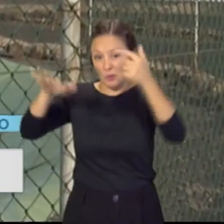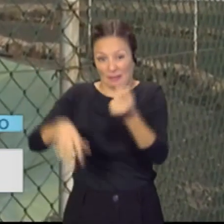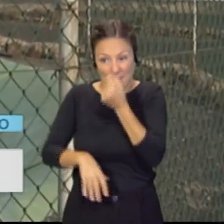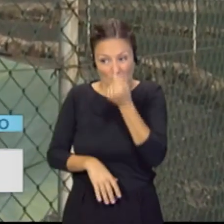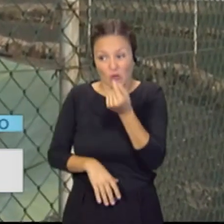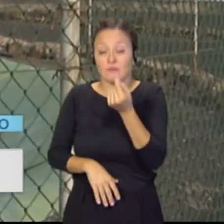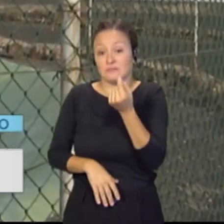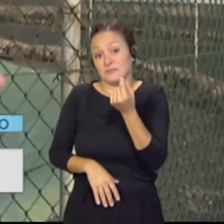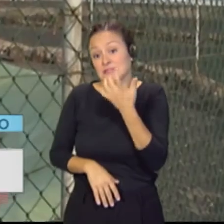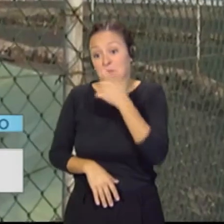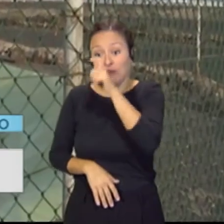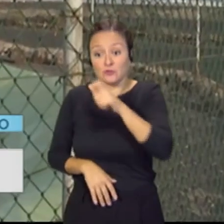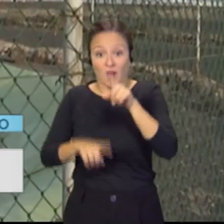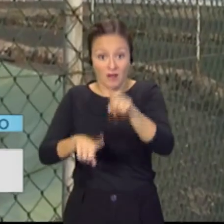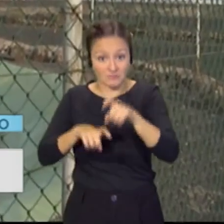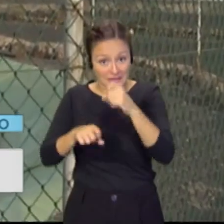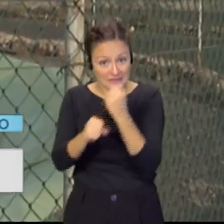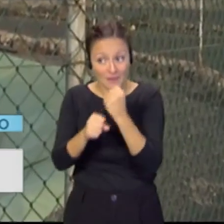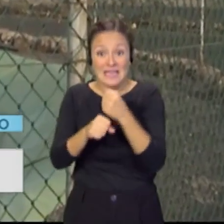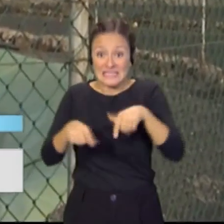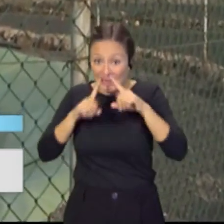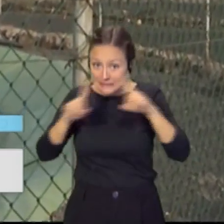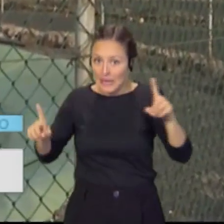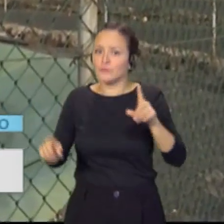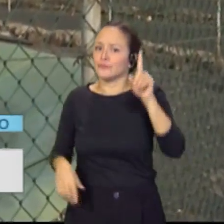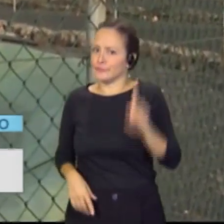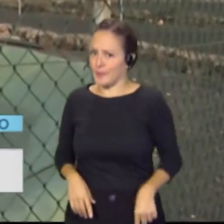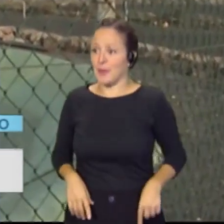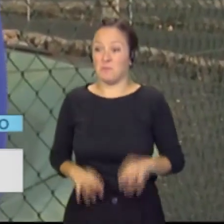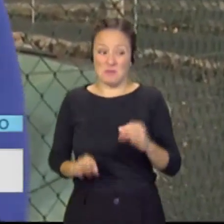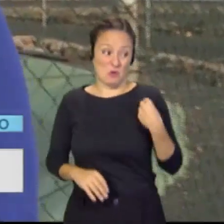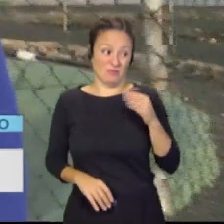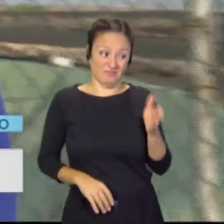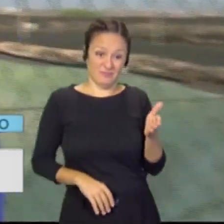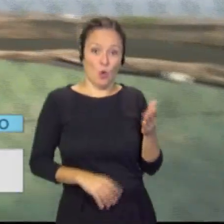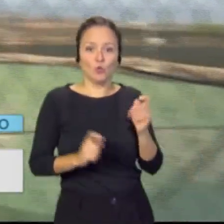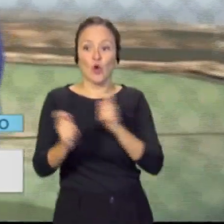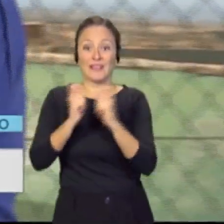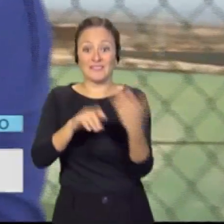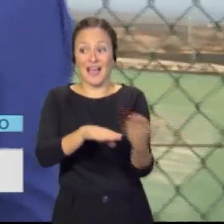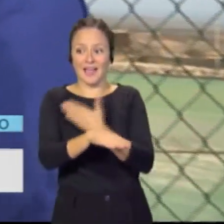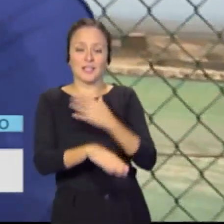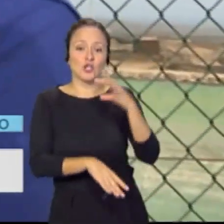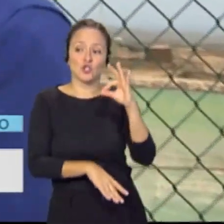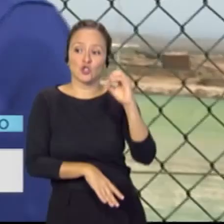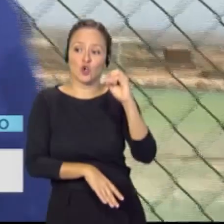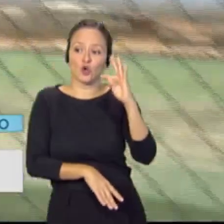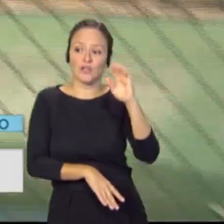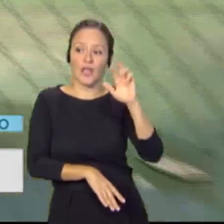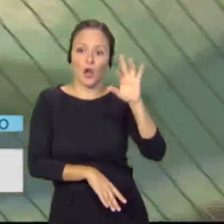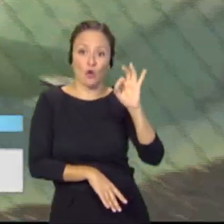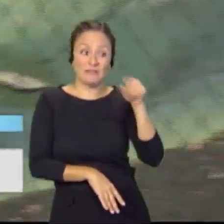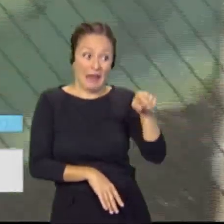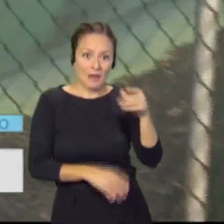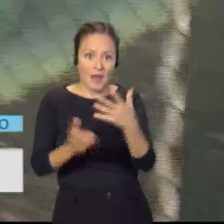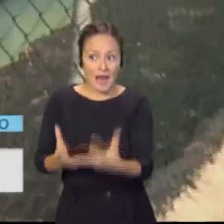trabajan en el campo. Y este año lo está haciendo. Por lo menos eso es lo que nos estaba contando antes de entrar en entrevista a Sotero, que tiene un embalse, pero